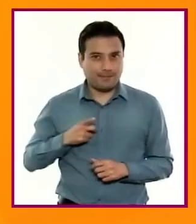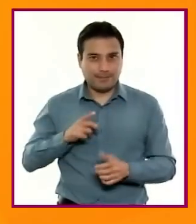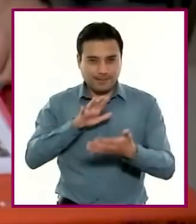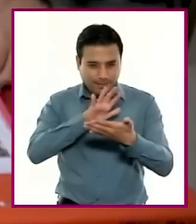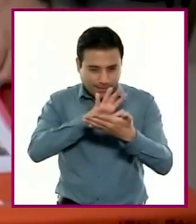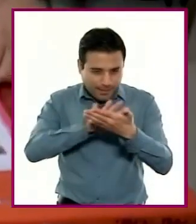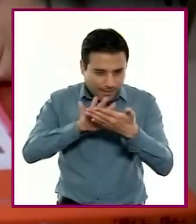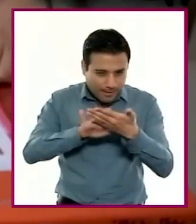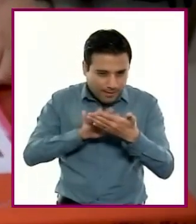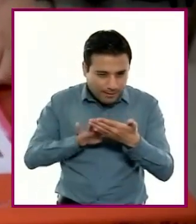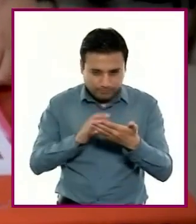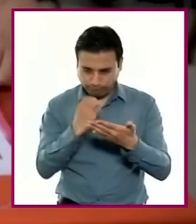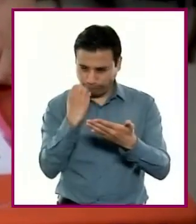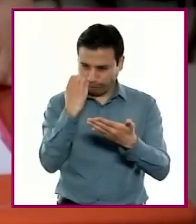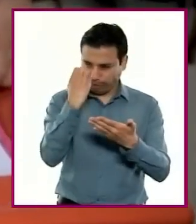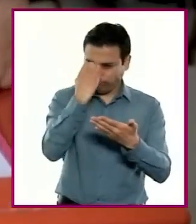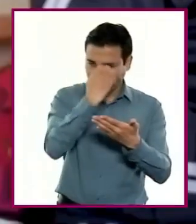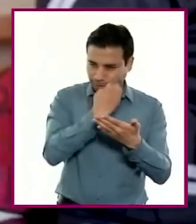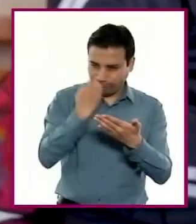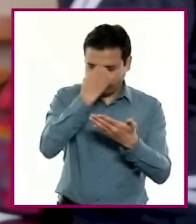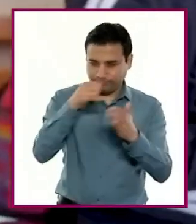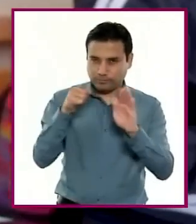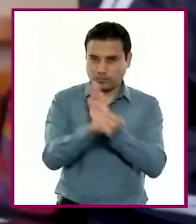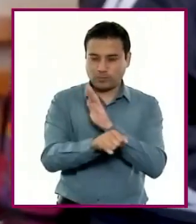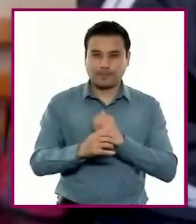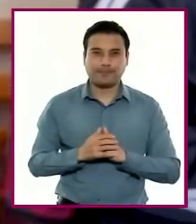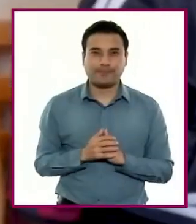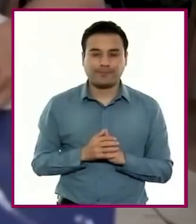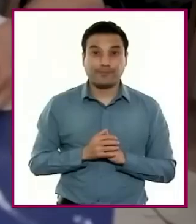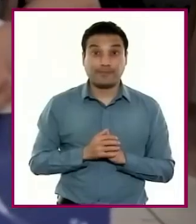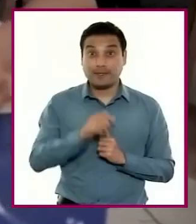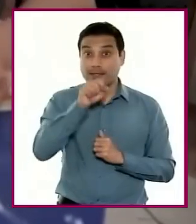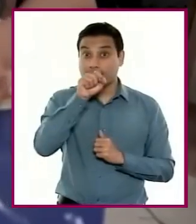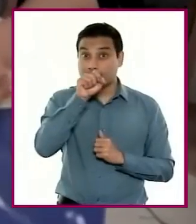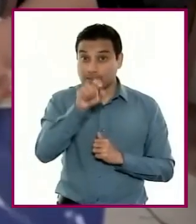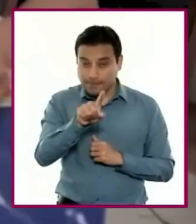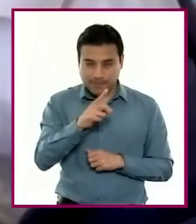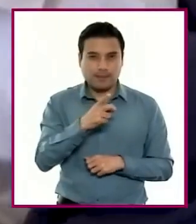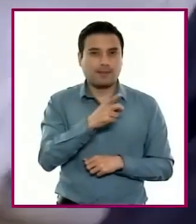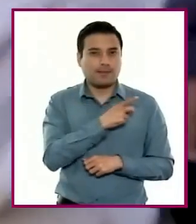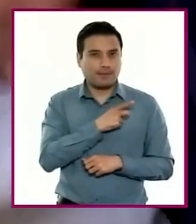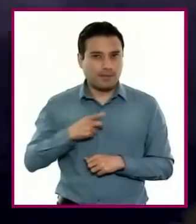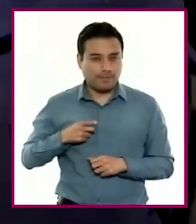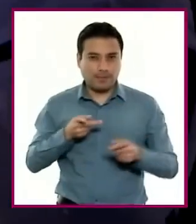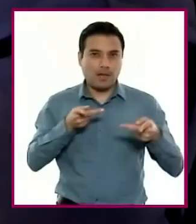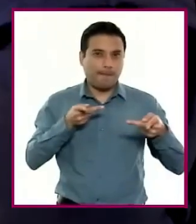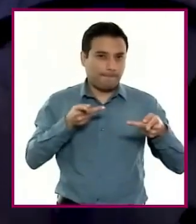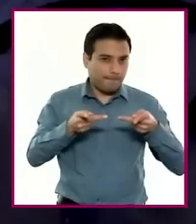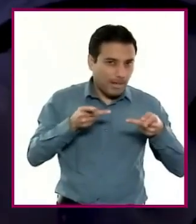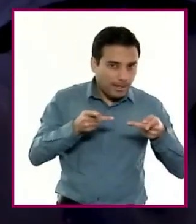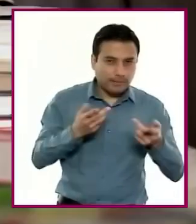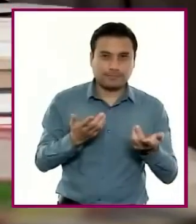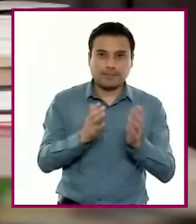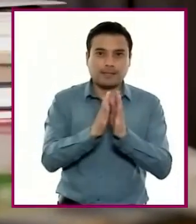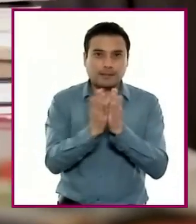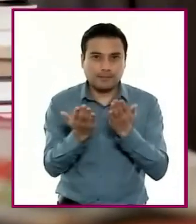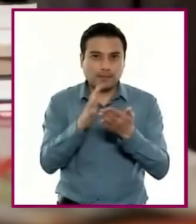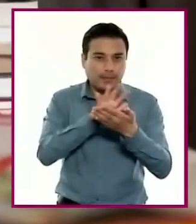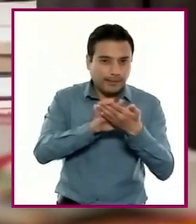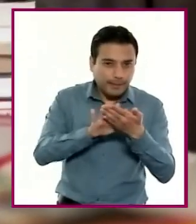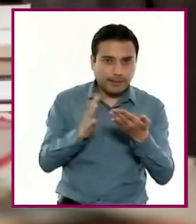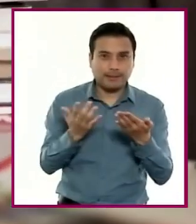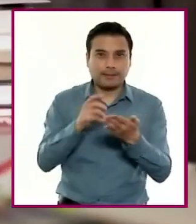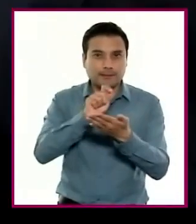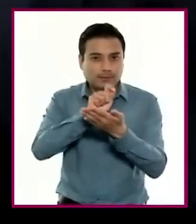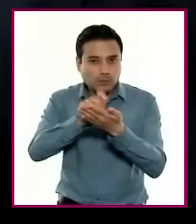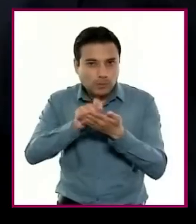palabras. Asimismo, se impulsa la consolidación de los procesos de planeación de textos, escritura y revisión, así